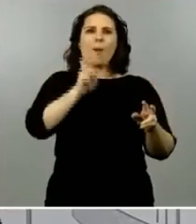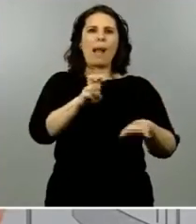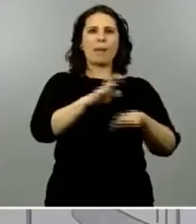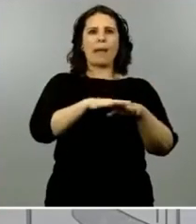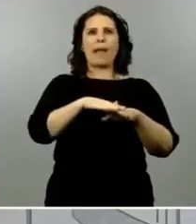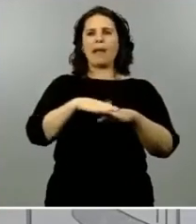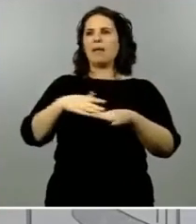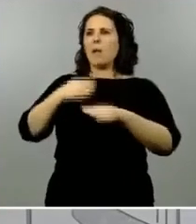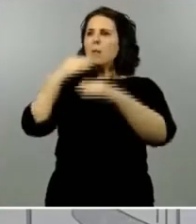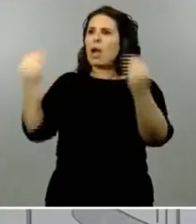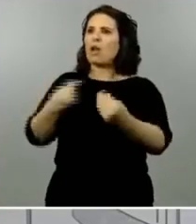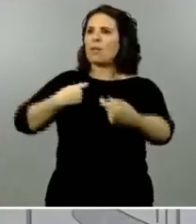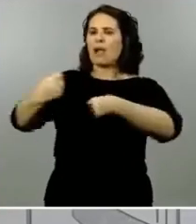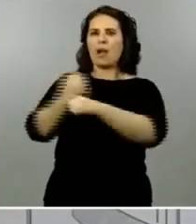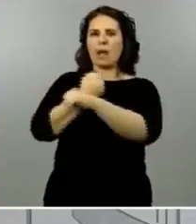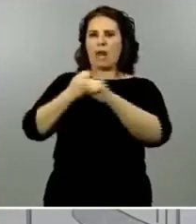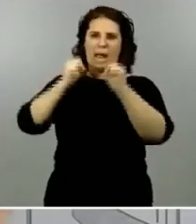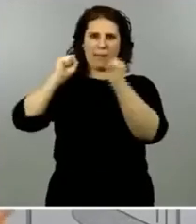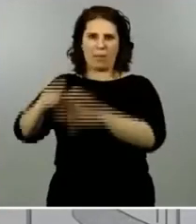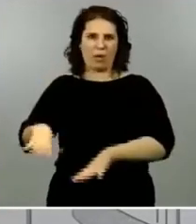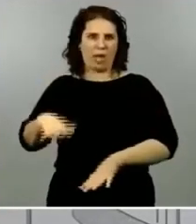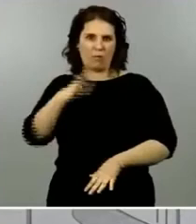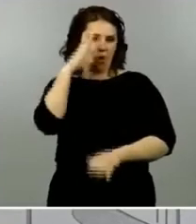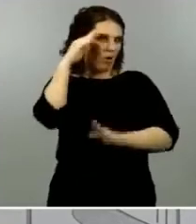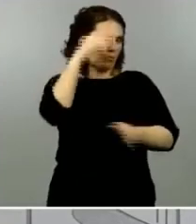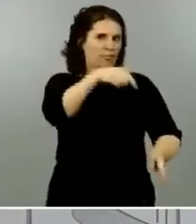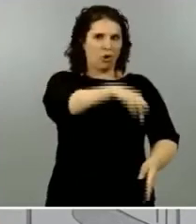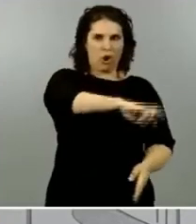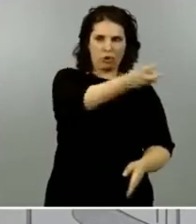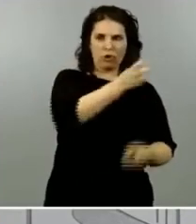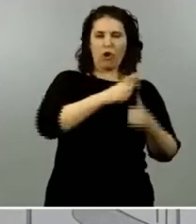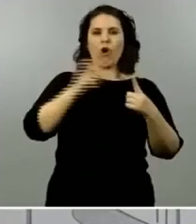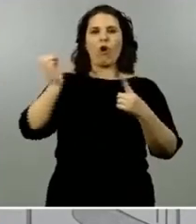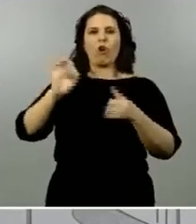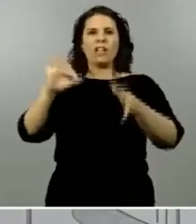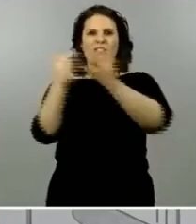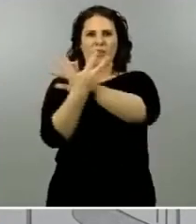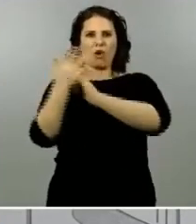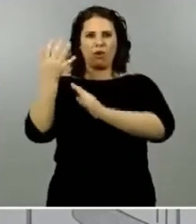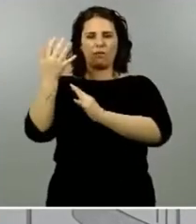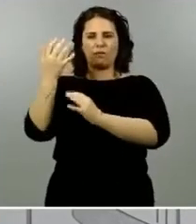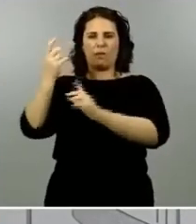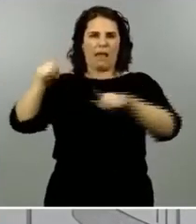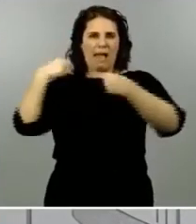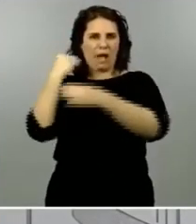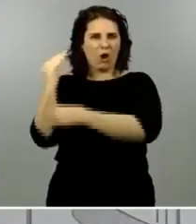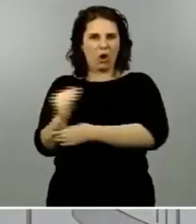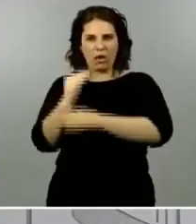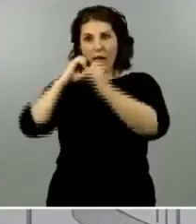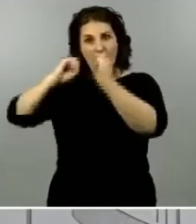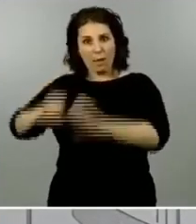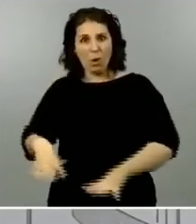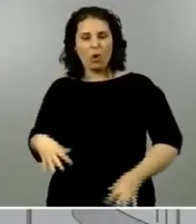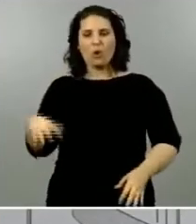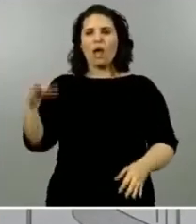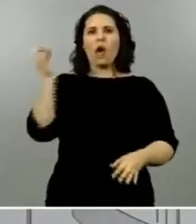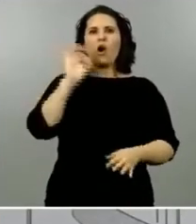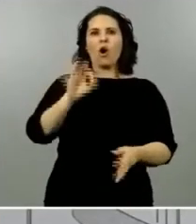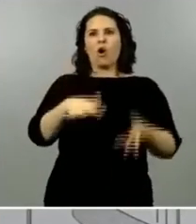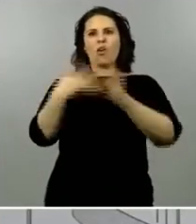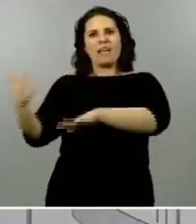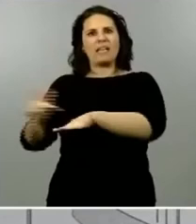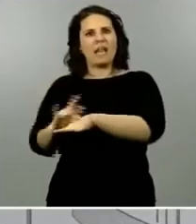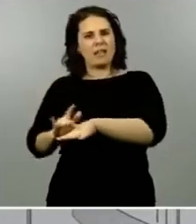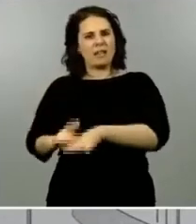laboral tampoco para abandonar nuestros objetivos de transición ecológica tampoco para abandonar ese impulso que tenemos que dar a la digitalización y sin duda alguna